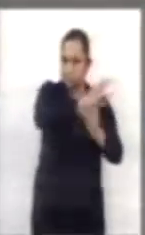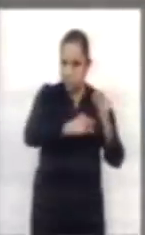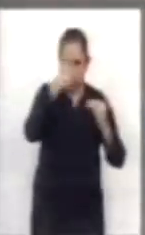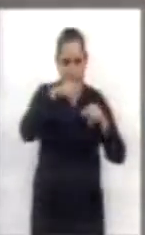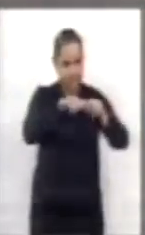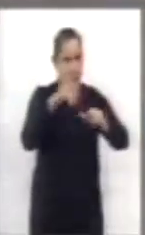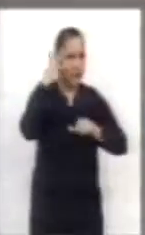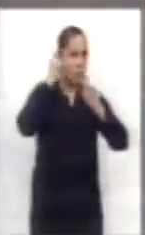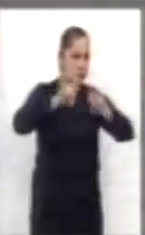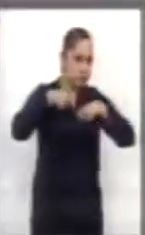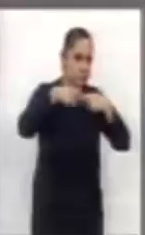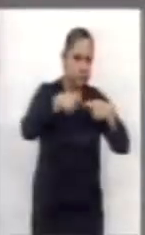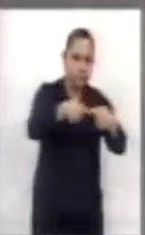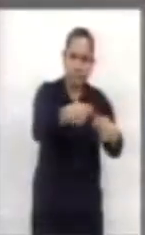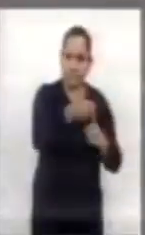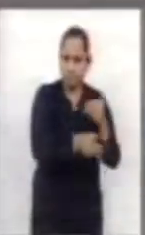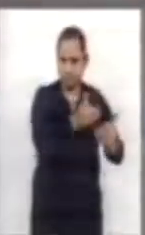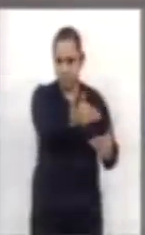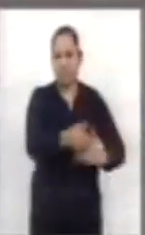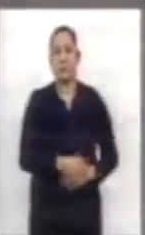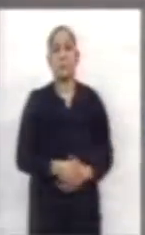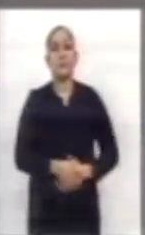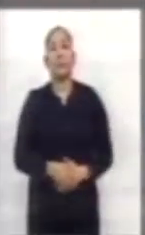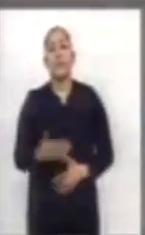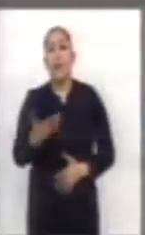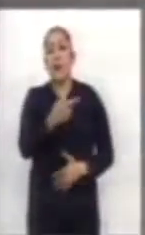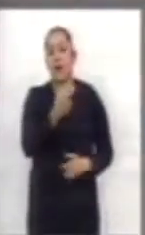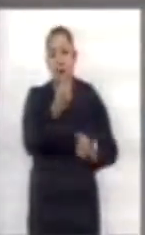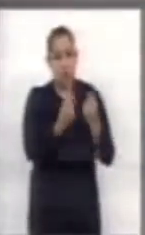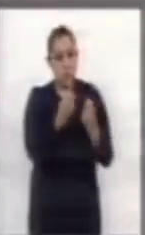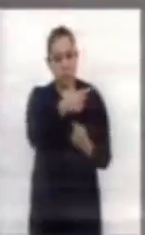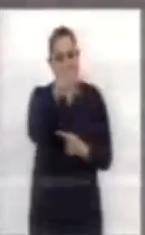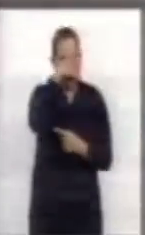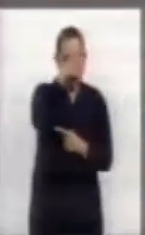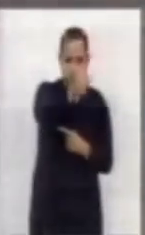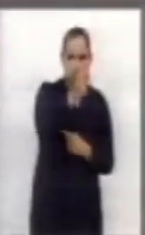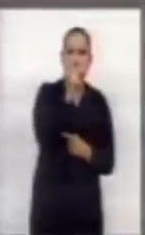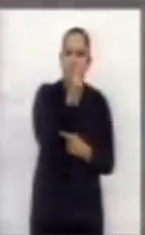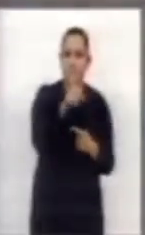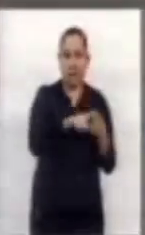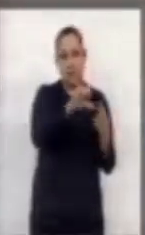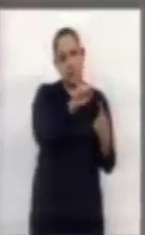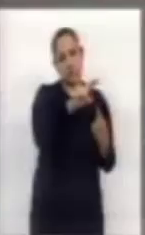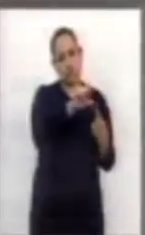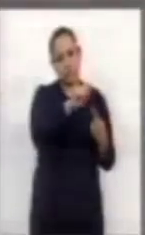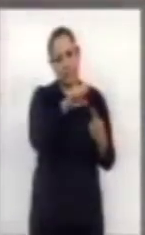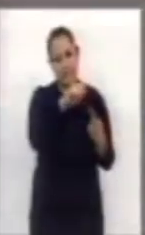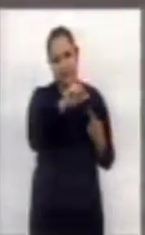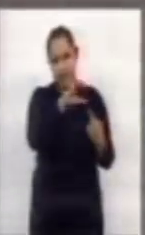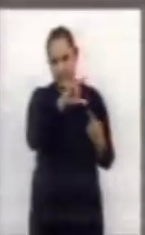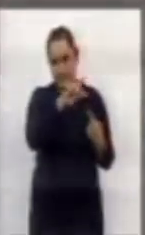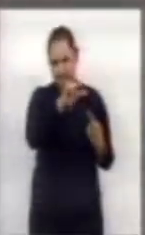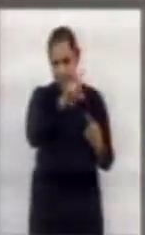La relación entre los conceptos de sustentabilidad y política social están